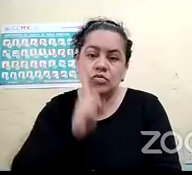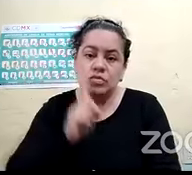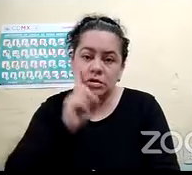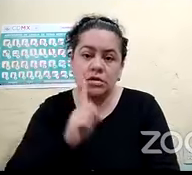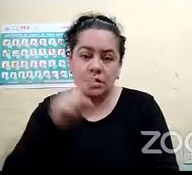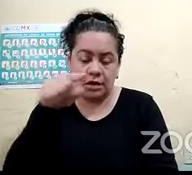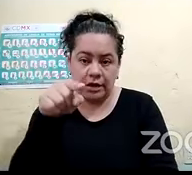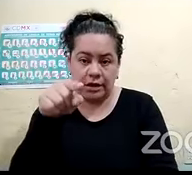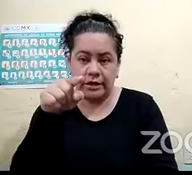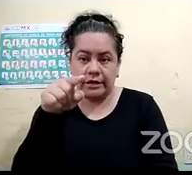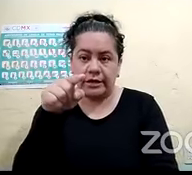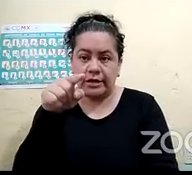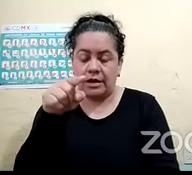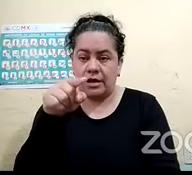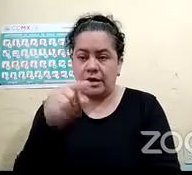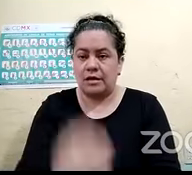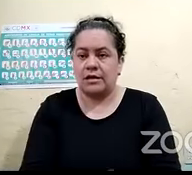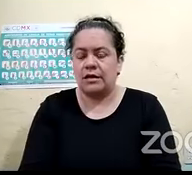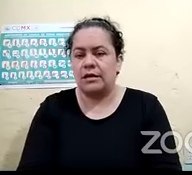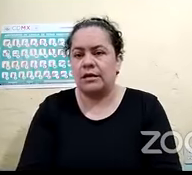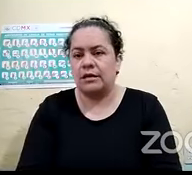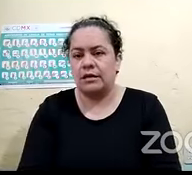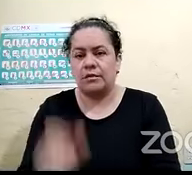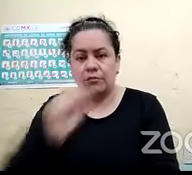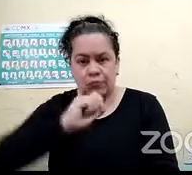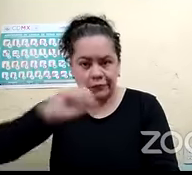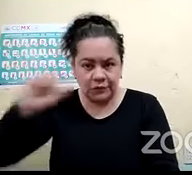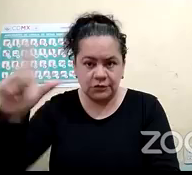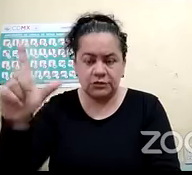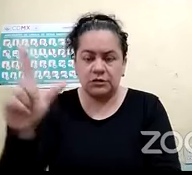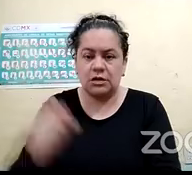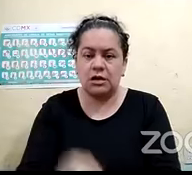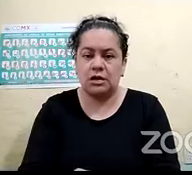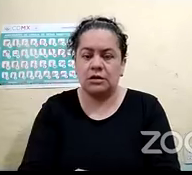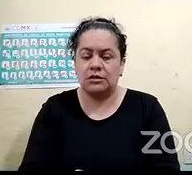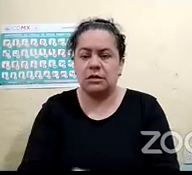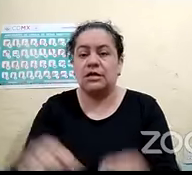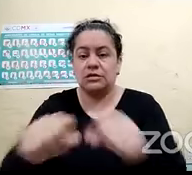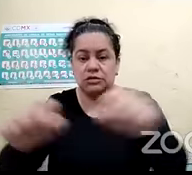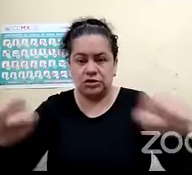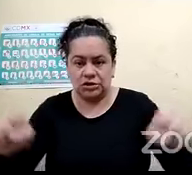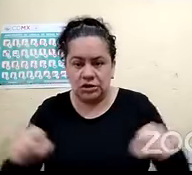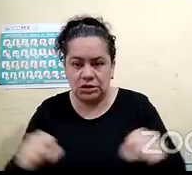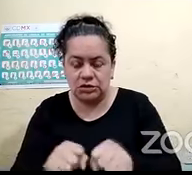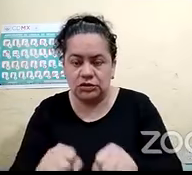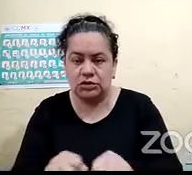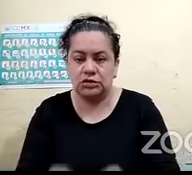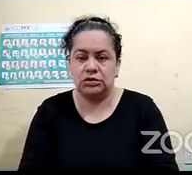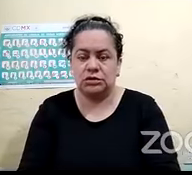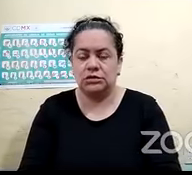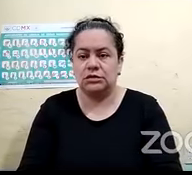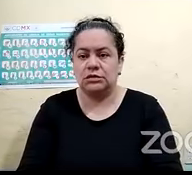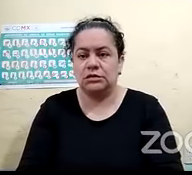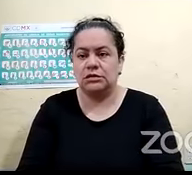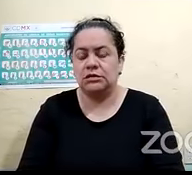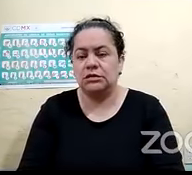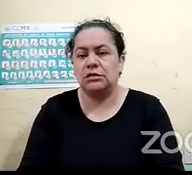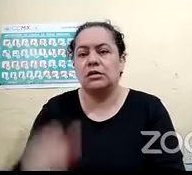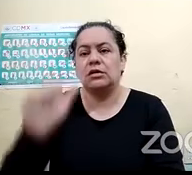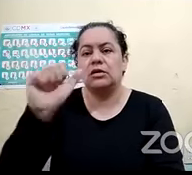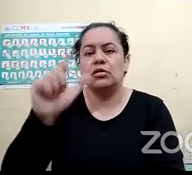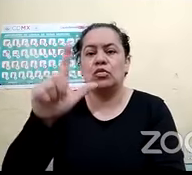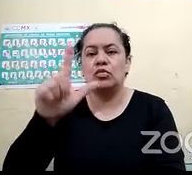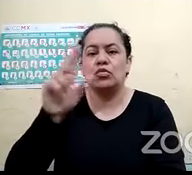en masoterapia, pertenece a la Asociación de Débiles Visuales e Invidentes Productivos Luz del Alma AC, también